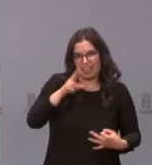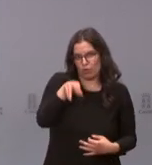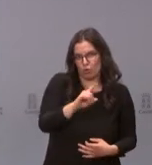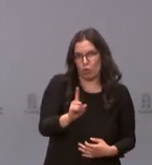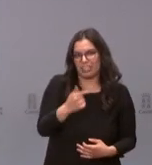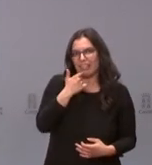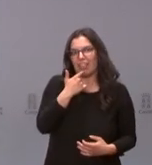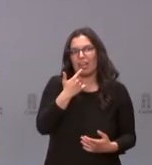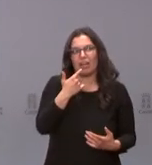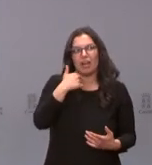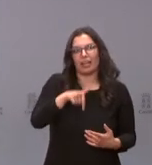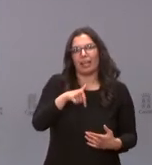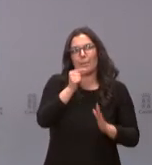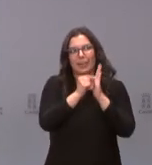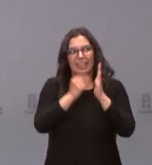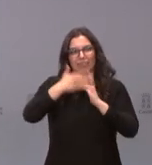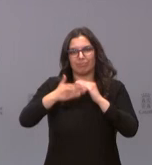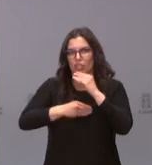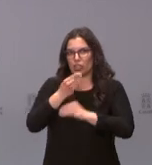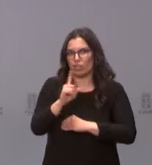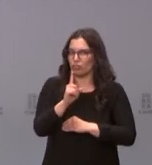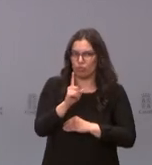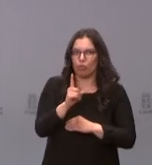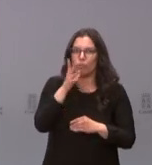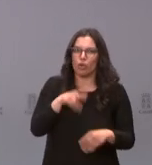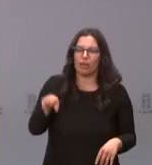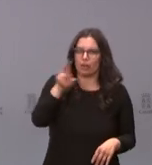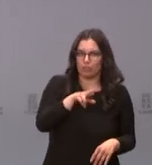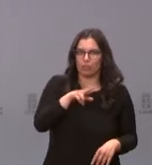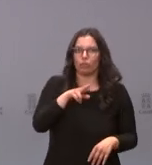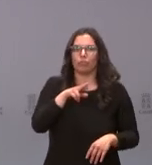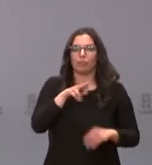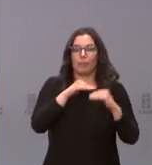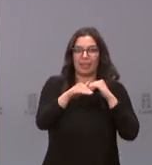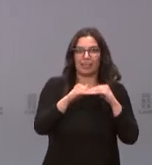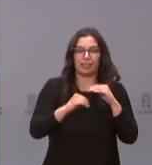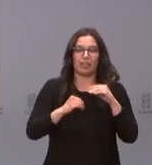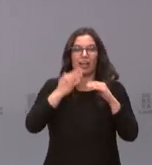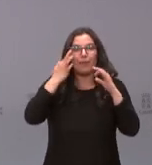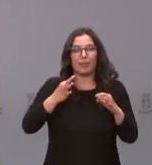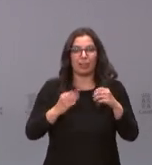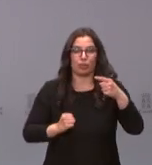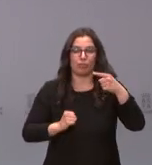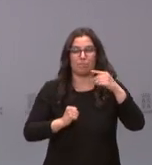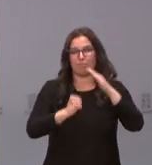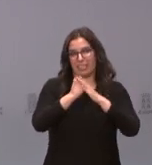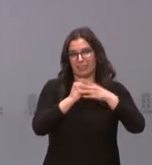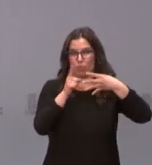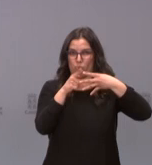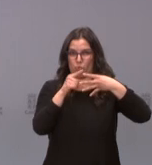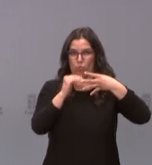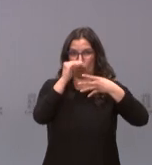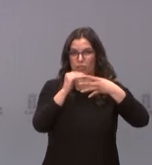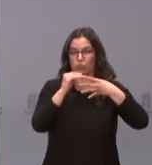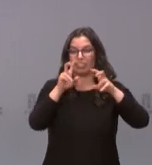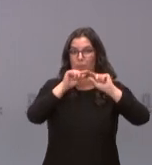decir que no se han tomado medidas restrictivas, porque, insisto, se ha mantenido el nivel de alerta máxima. Sobre el confinamiento perimetral